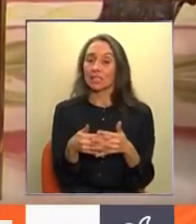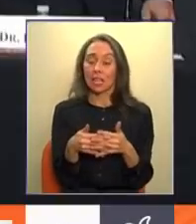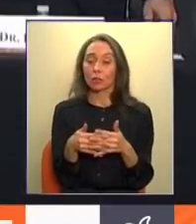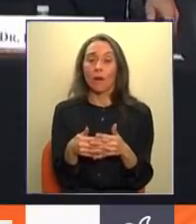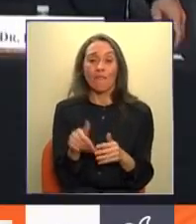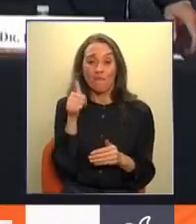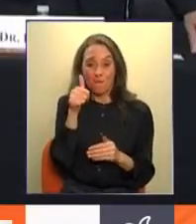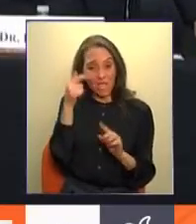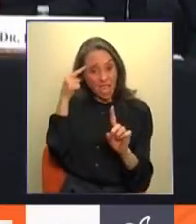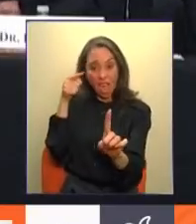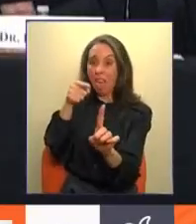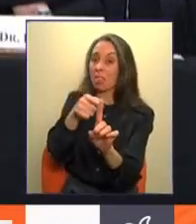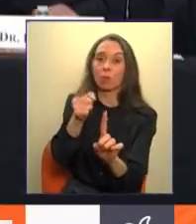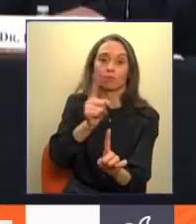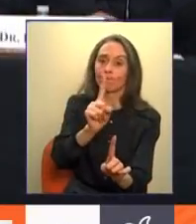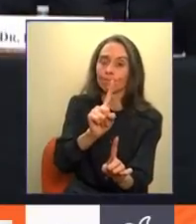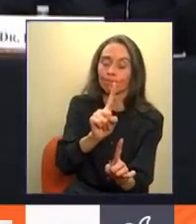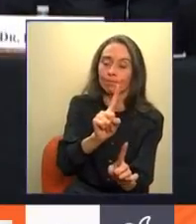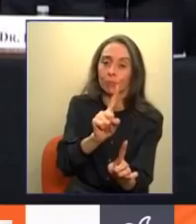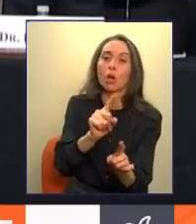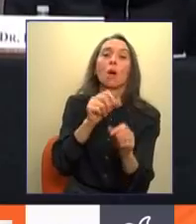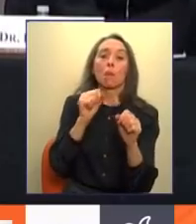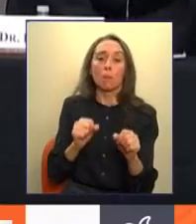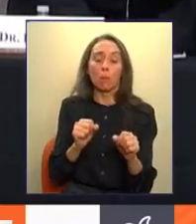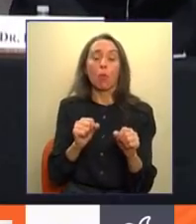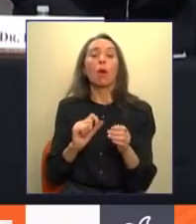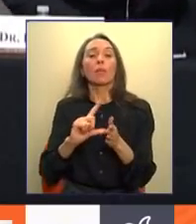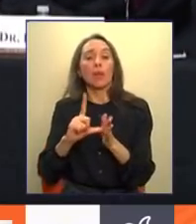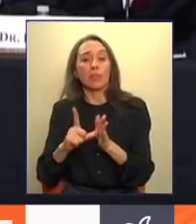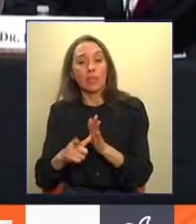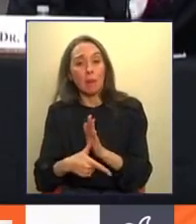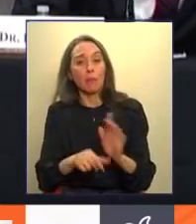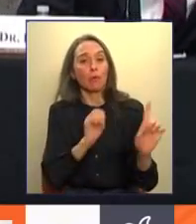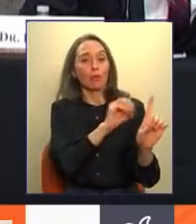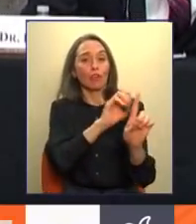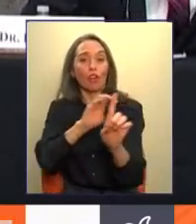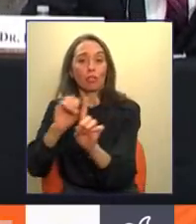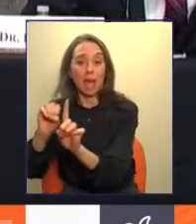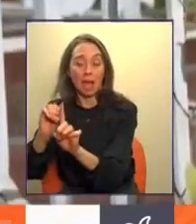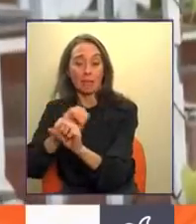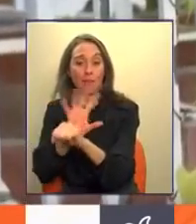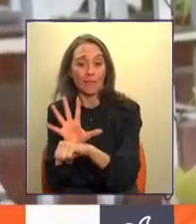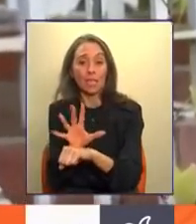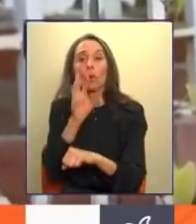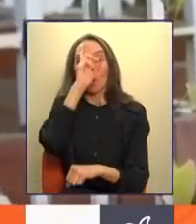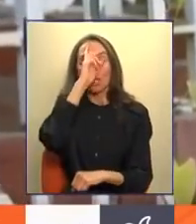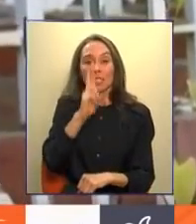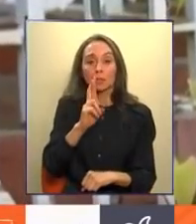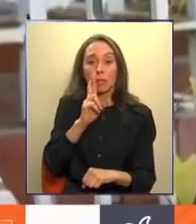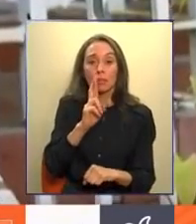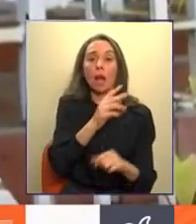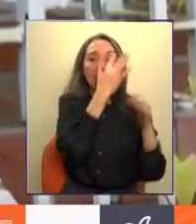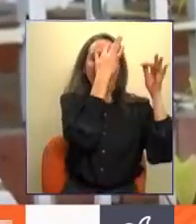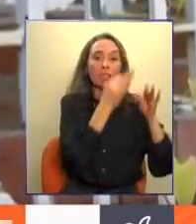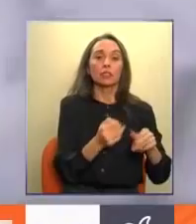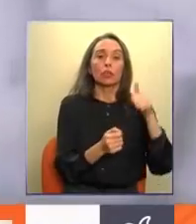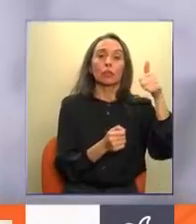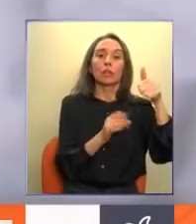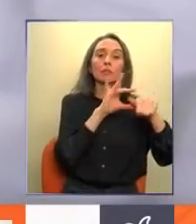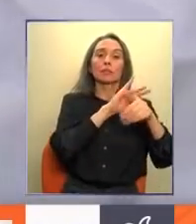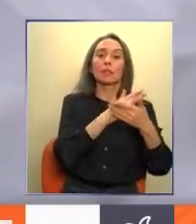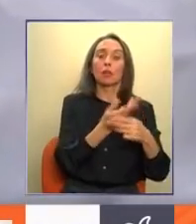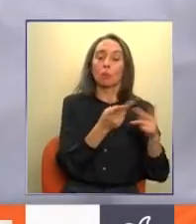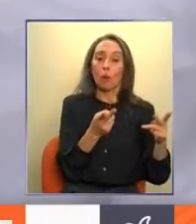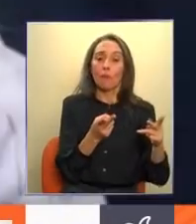dirección correcta, pero que es posible retrasar la propagación del virus respetando las medidas de salud pública, algo que varios